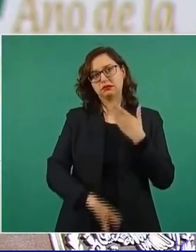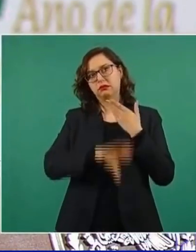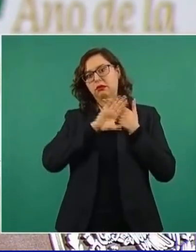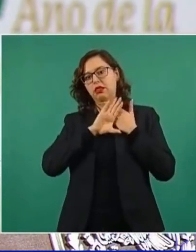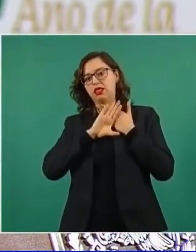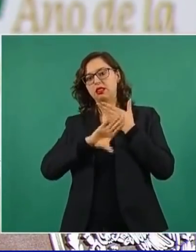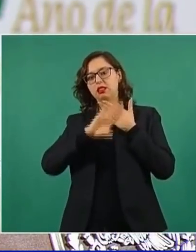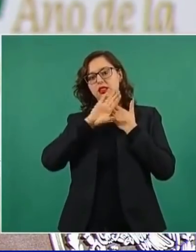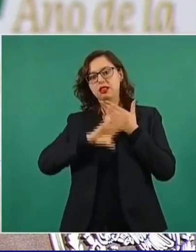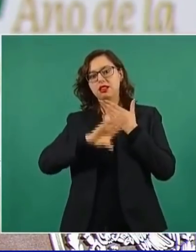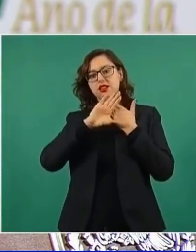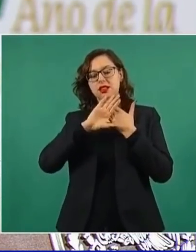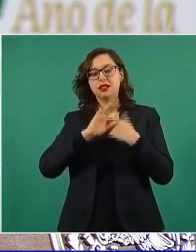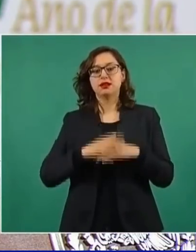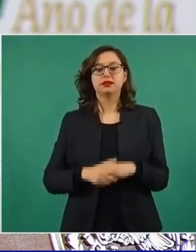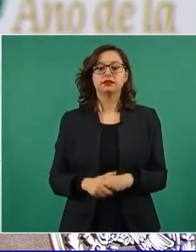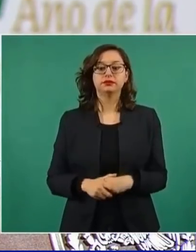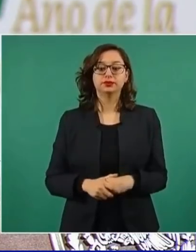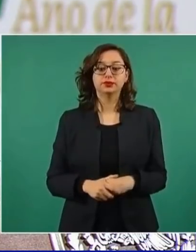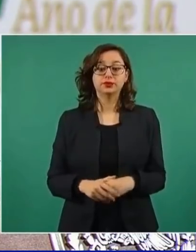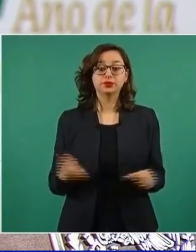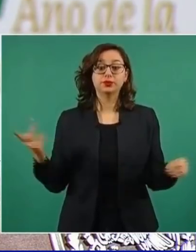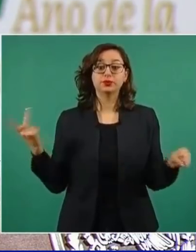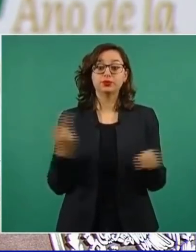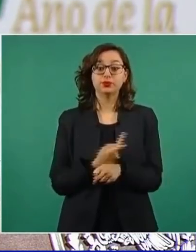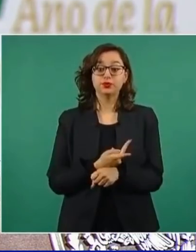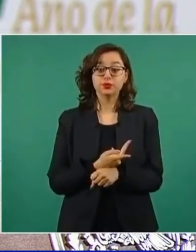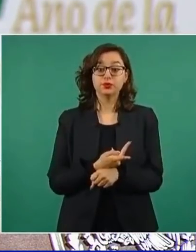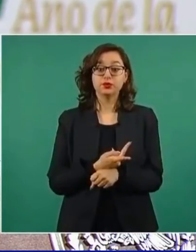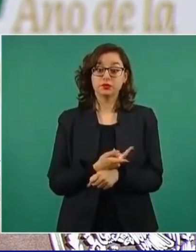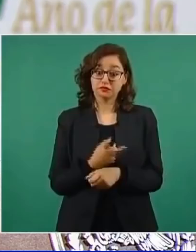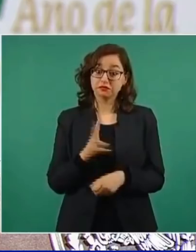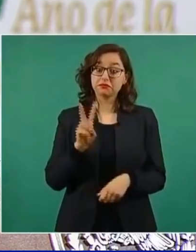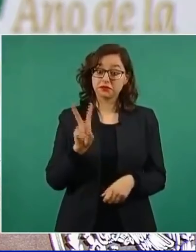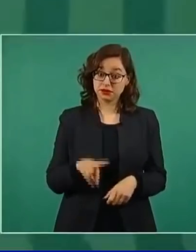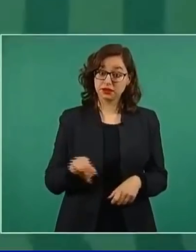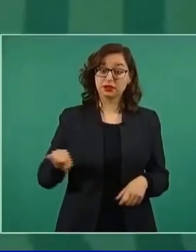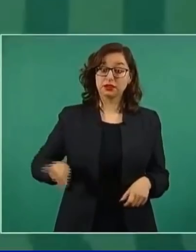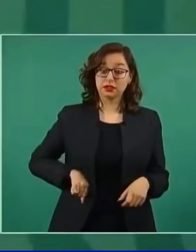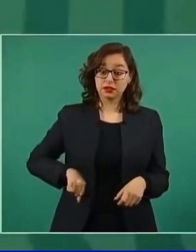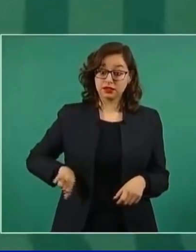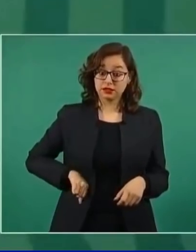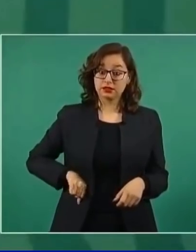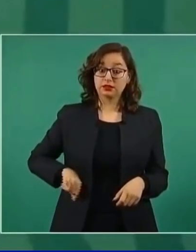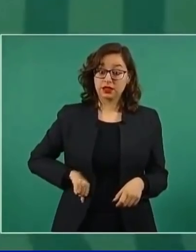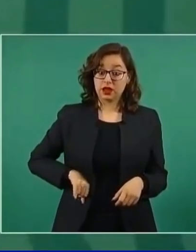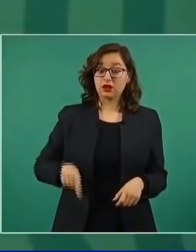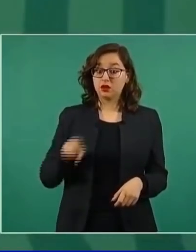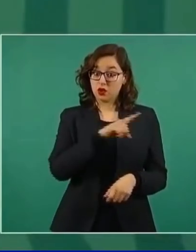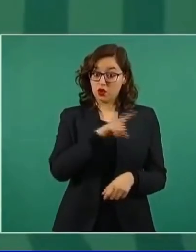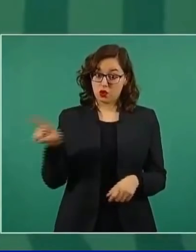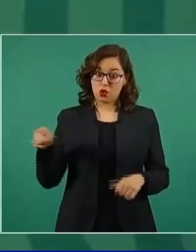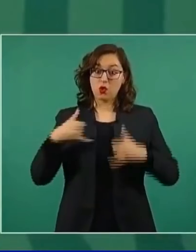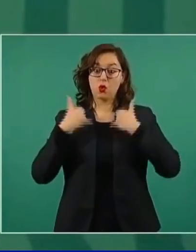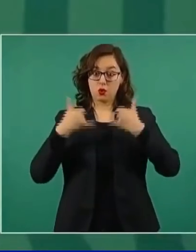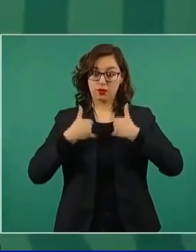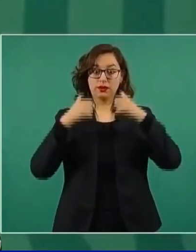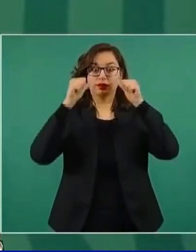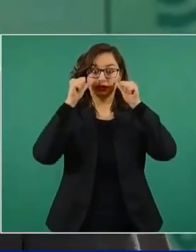Y todavía esto es interesante para los jóvenes, sobre todo para los investigadores,